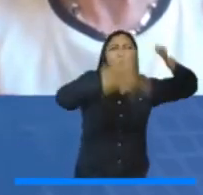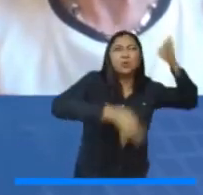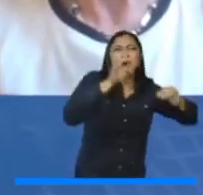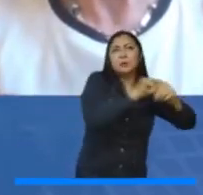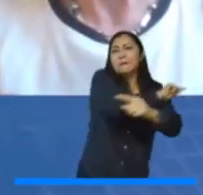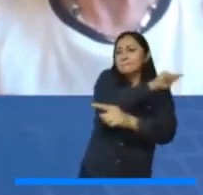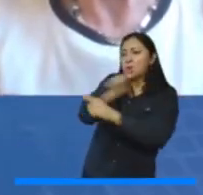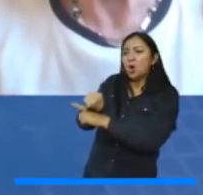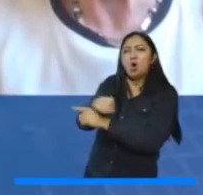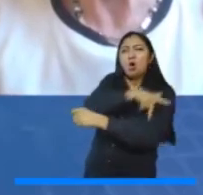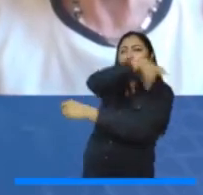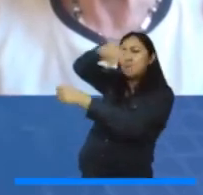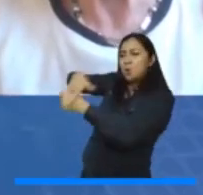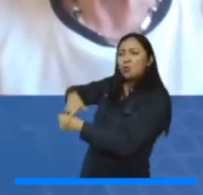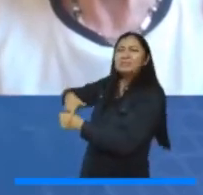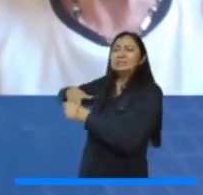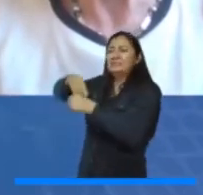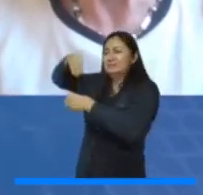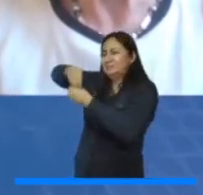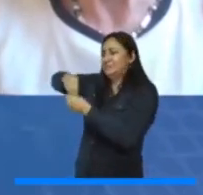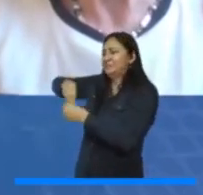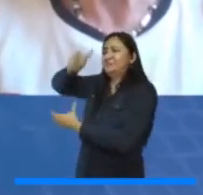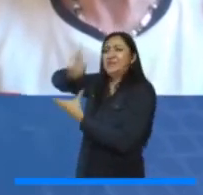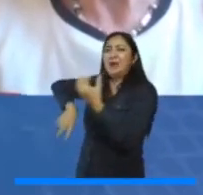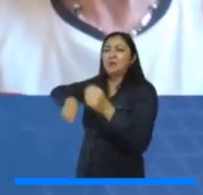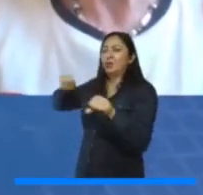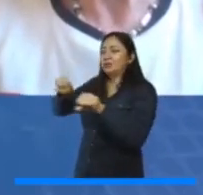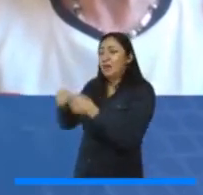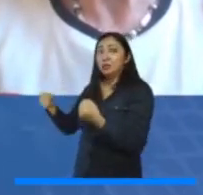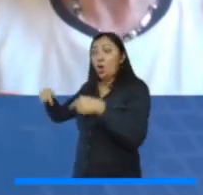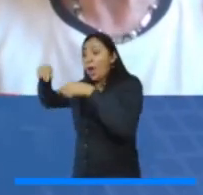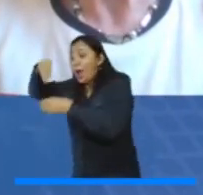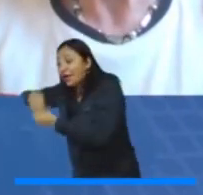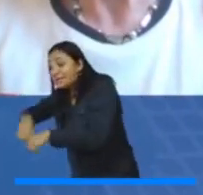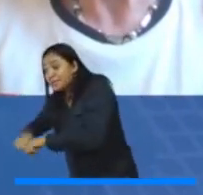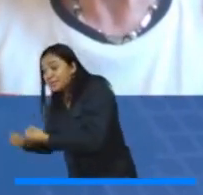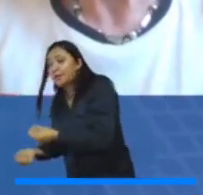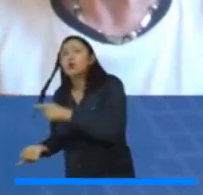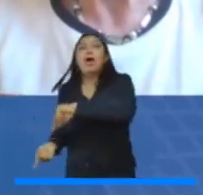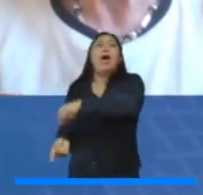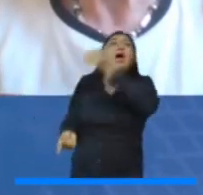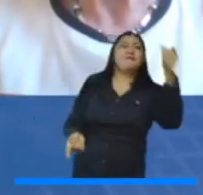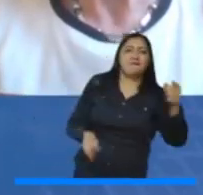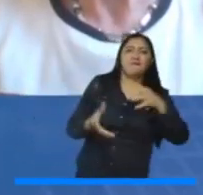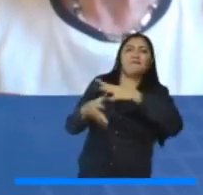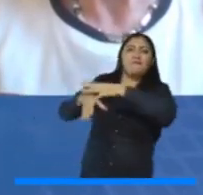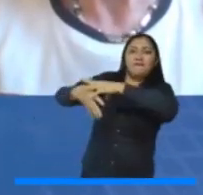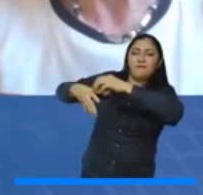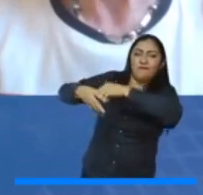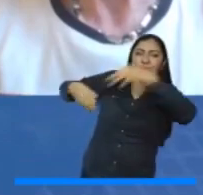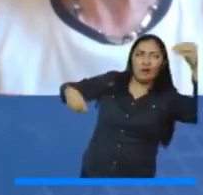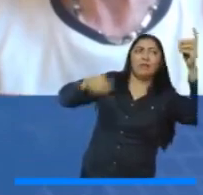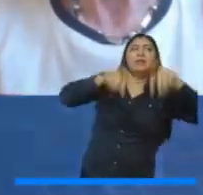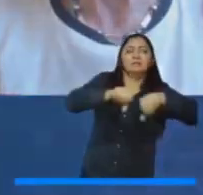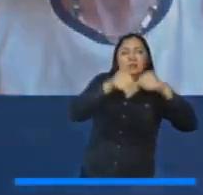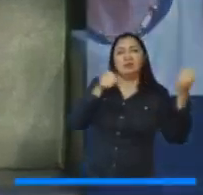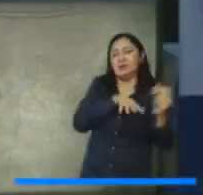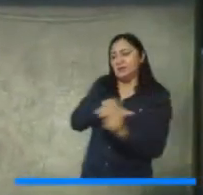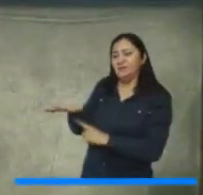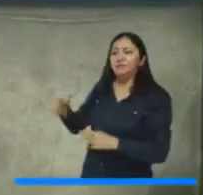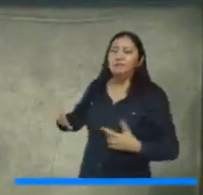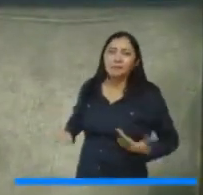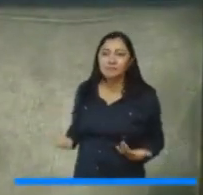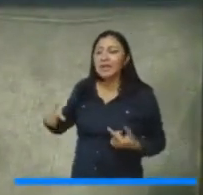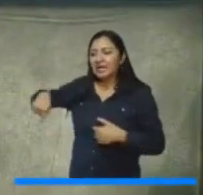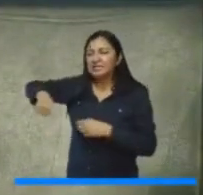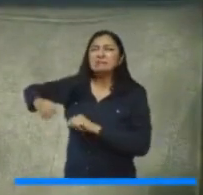institucional. Me refiero a la universidad pública. Por supuesto, la universidad privada también tiene sus complejidades. Y dentro de esas complejidades, tensiones que de